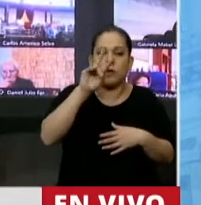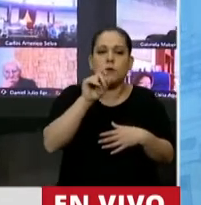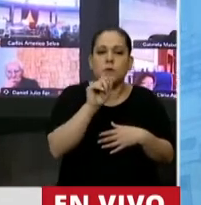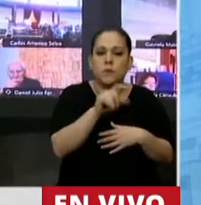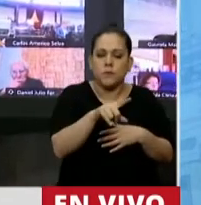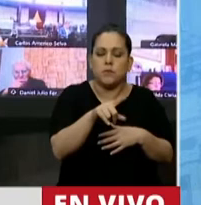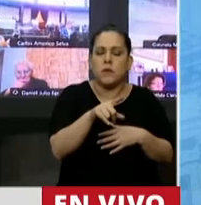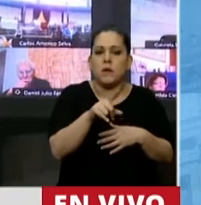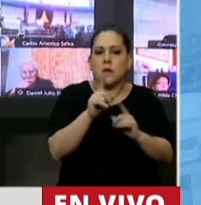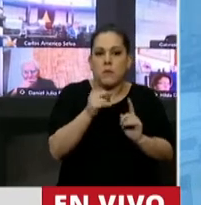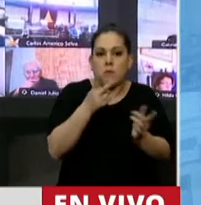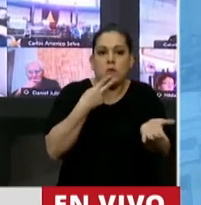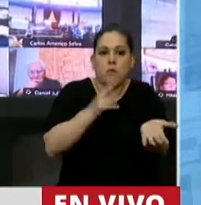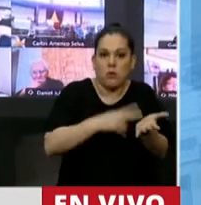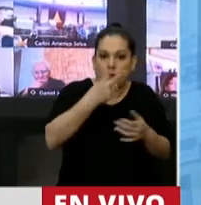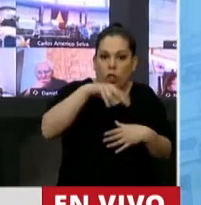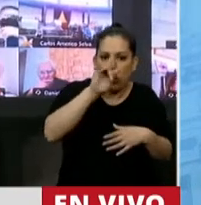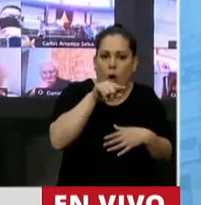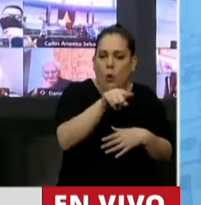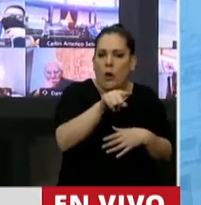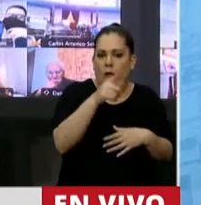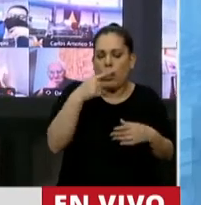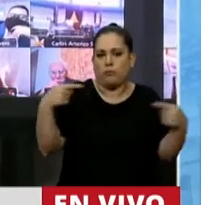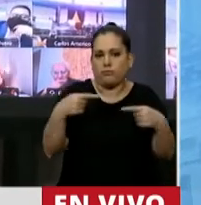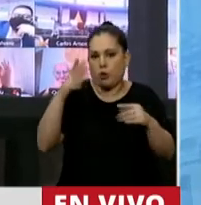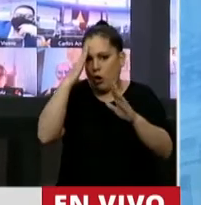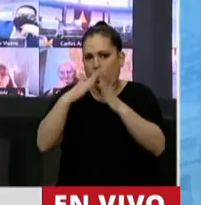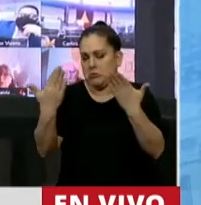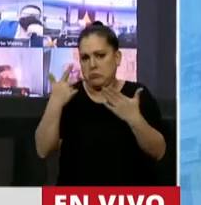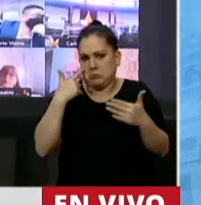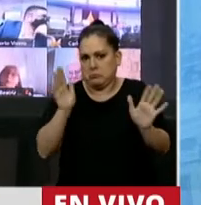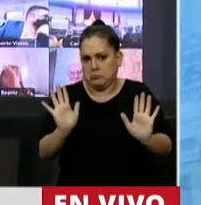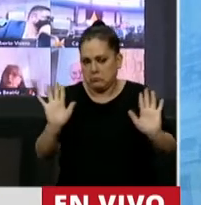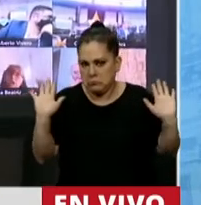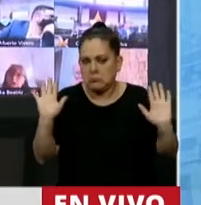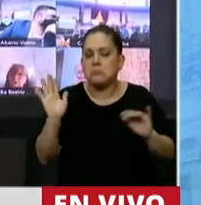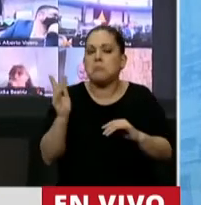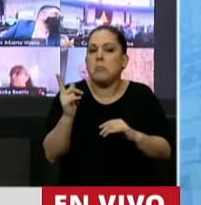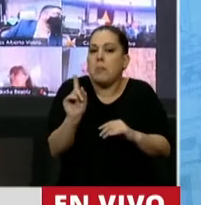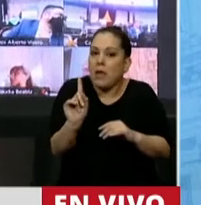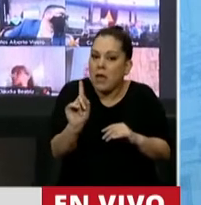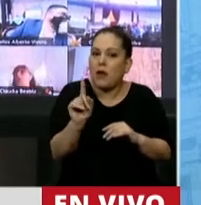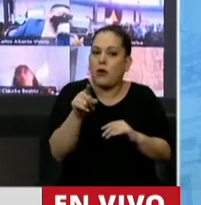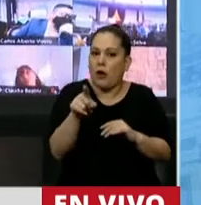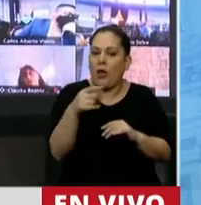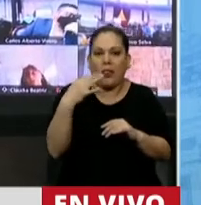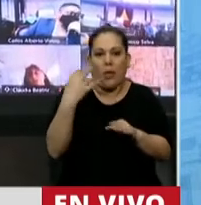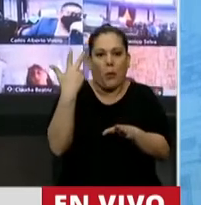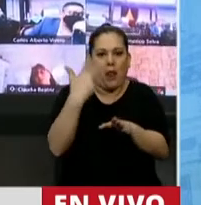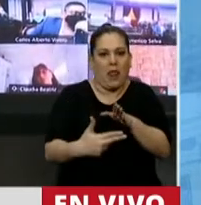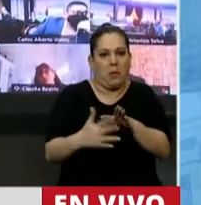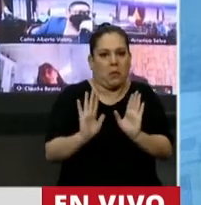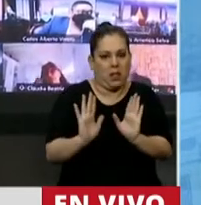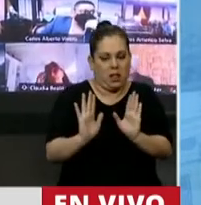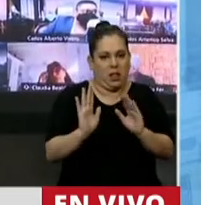dicho, la doble imposición no es inconstitucional, siempre y cuando no supere el límite de